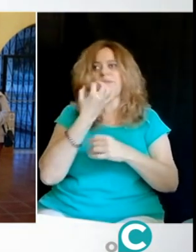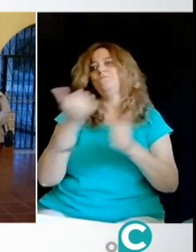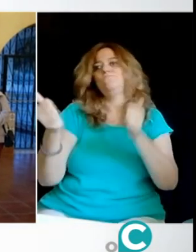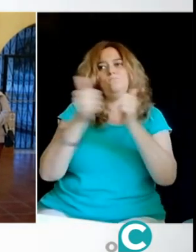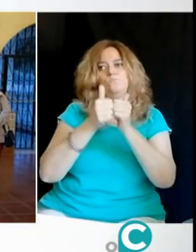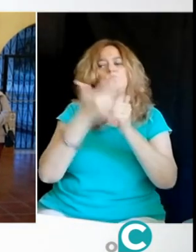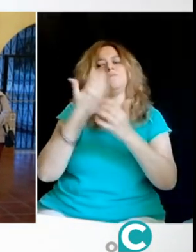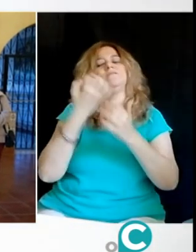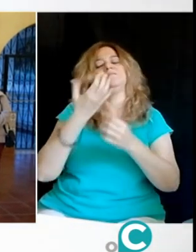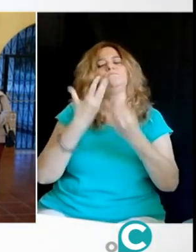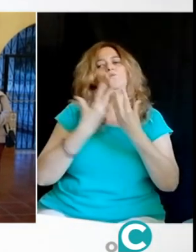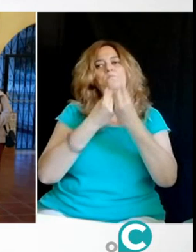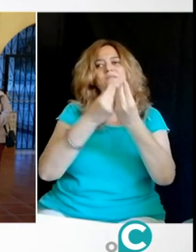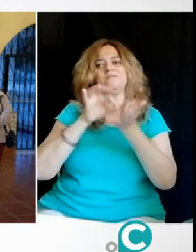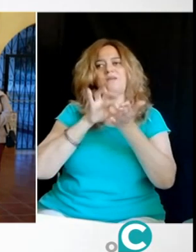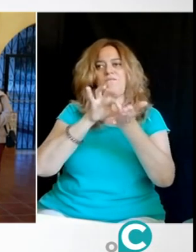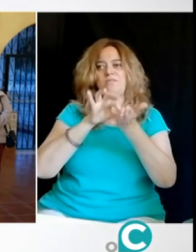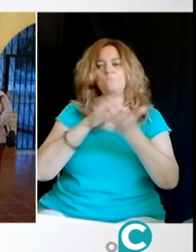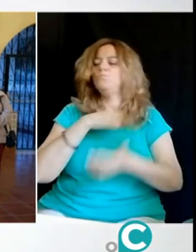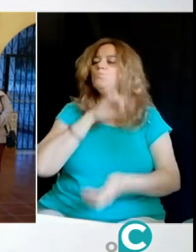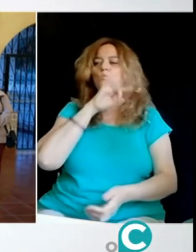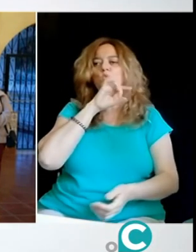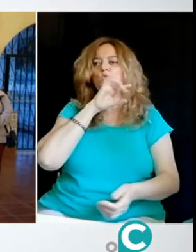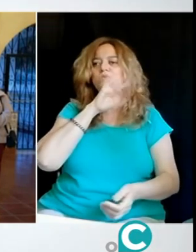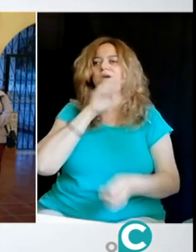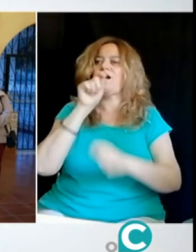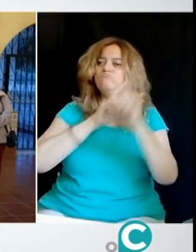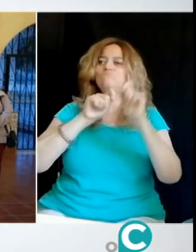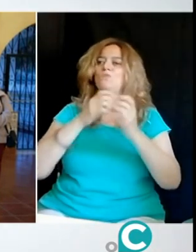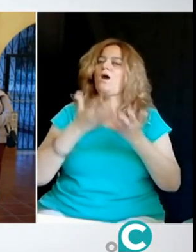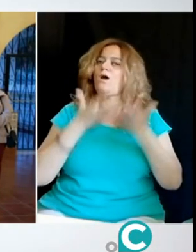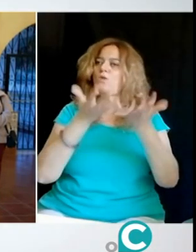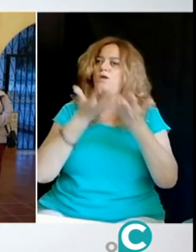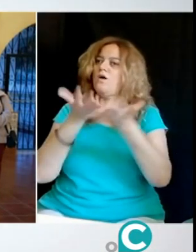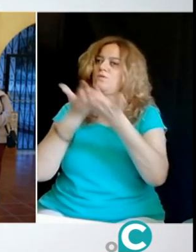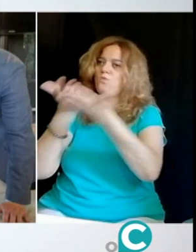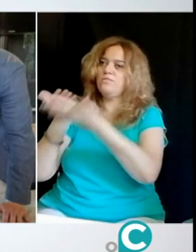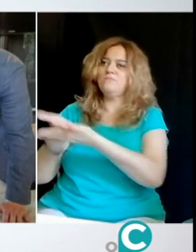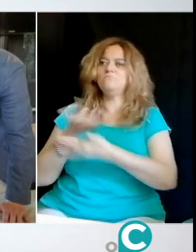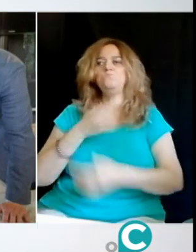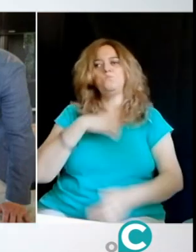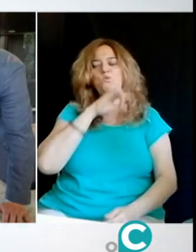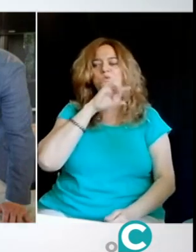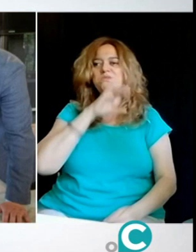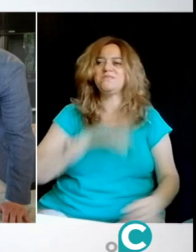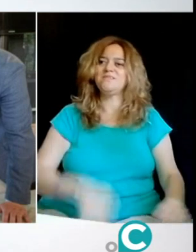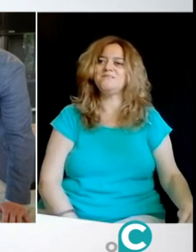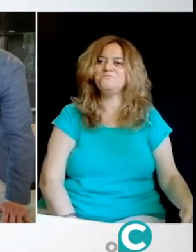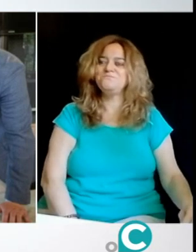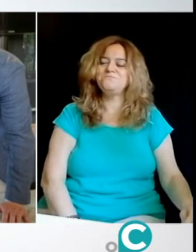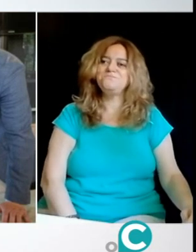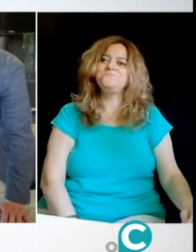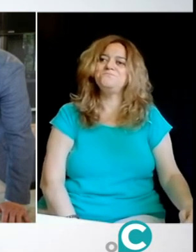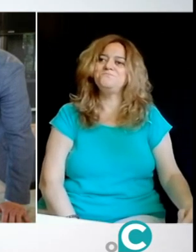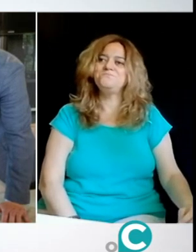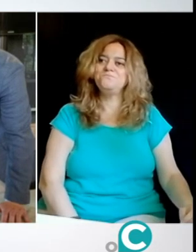etc. Para nosotros, en la mayoría de los casos, como personas sordociegas, no podemos ir de manera autónoma. Entonces, siempre necesitamos al profesional